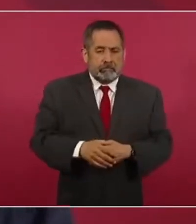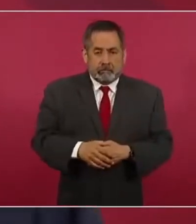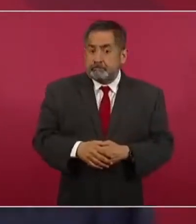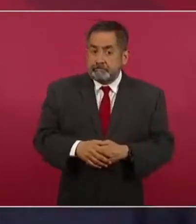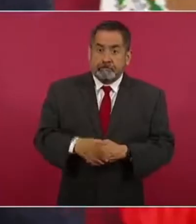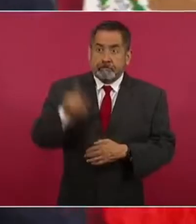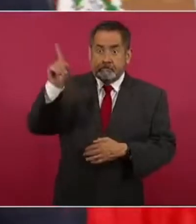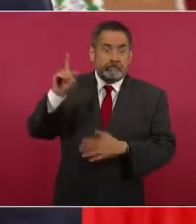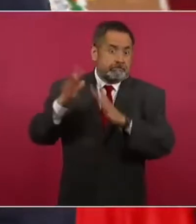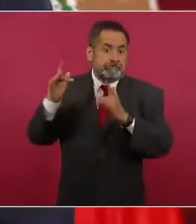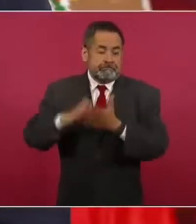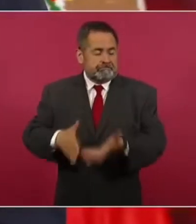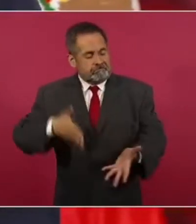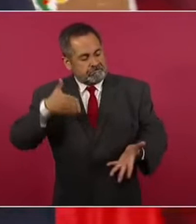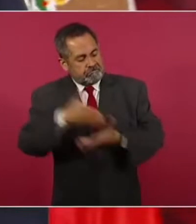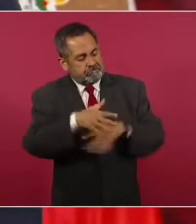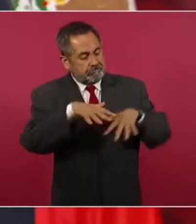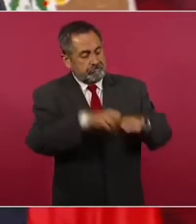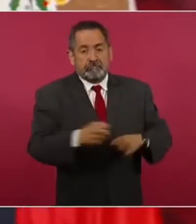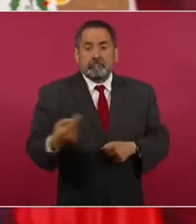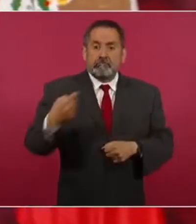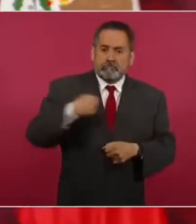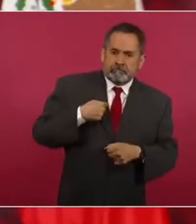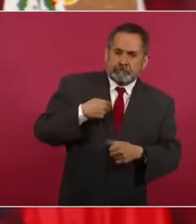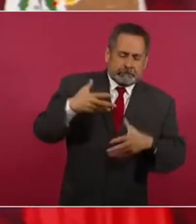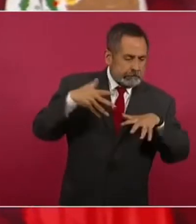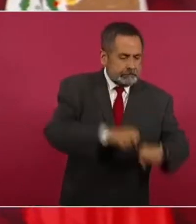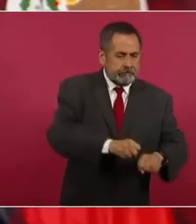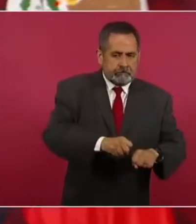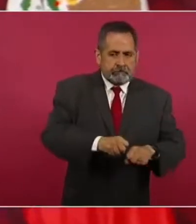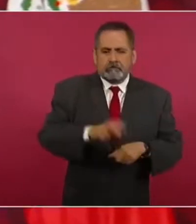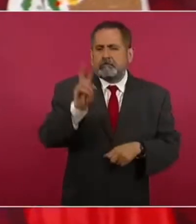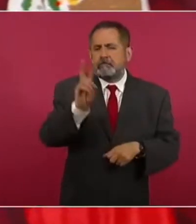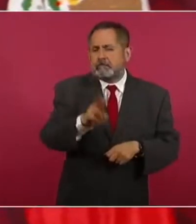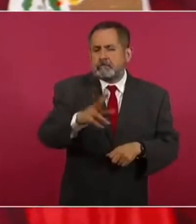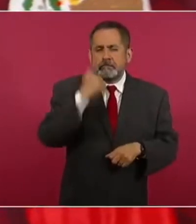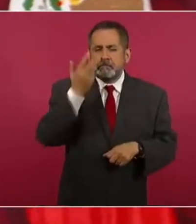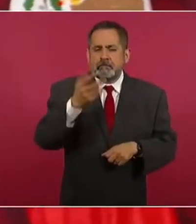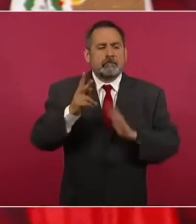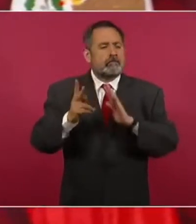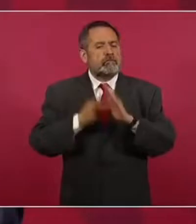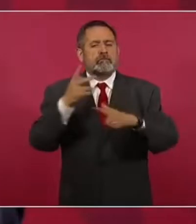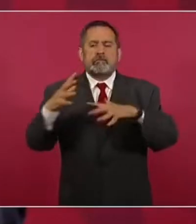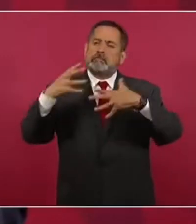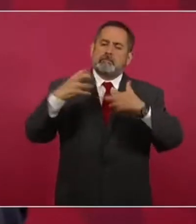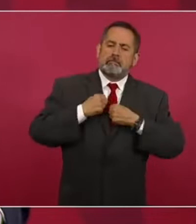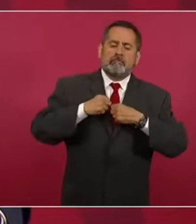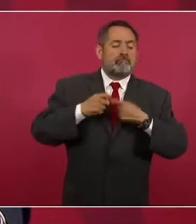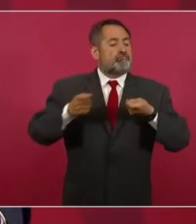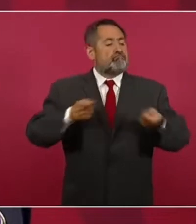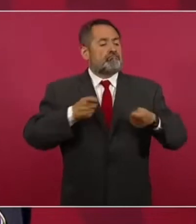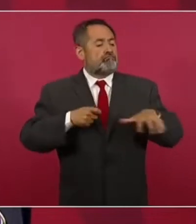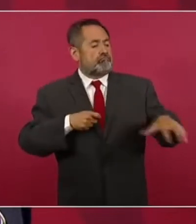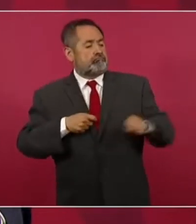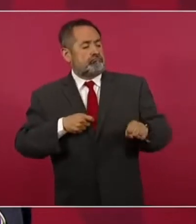invadieron. Lo cierto es que querían de nuevo convertirnos en colonia